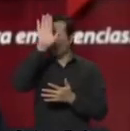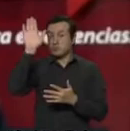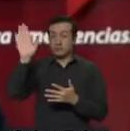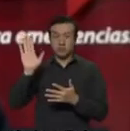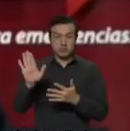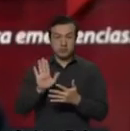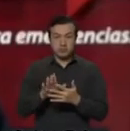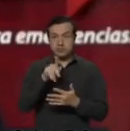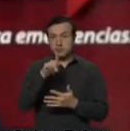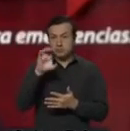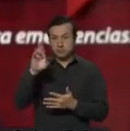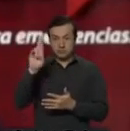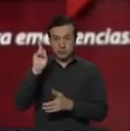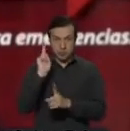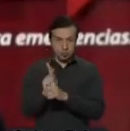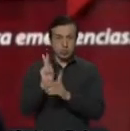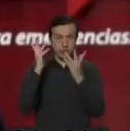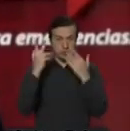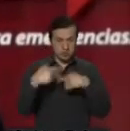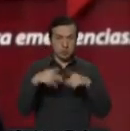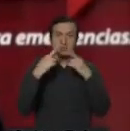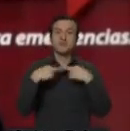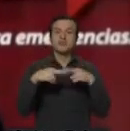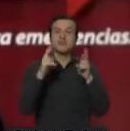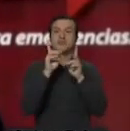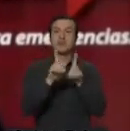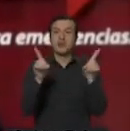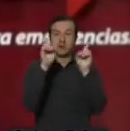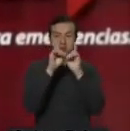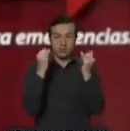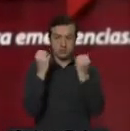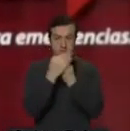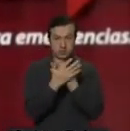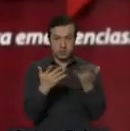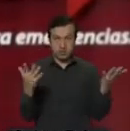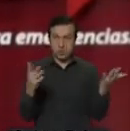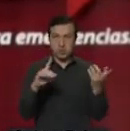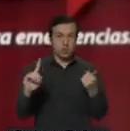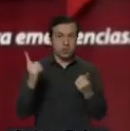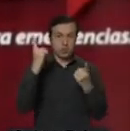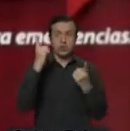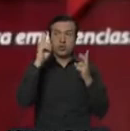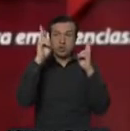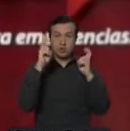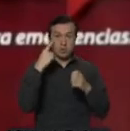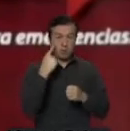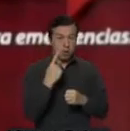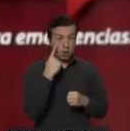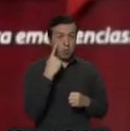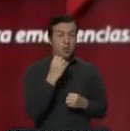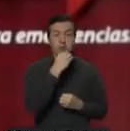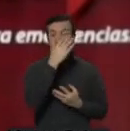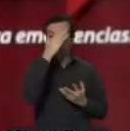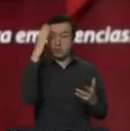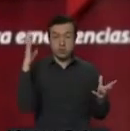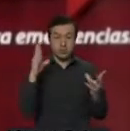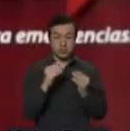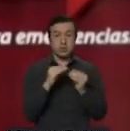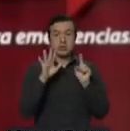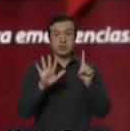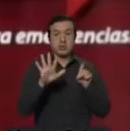PCR. Dicho eso, repito las cifras para hoy. Había dado solamente la del número de pruebas tomadas. Tenemos